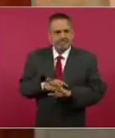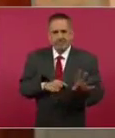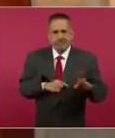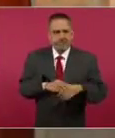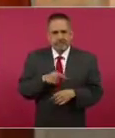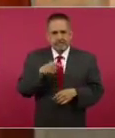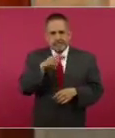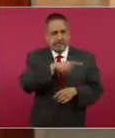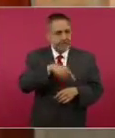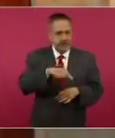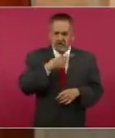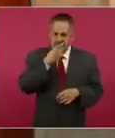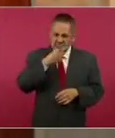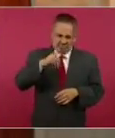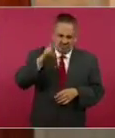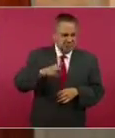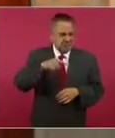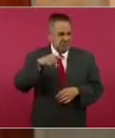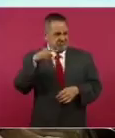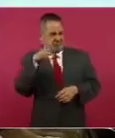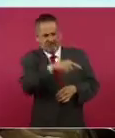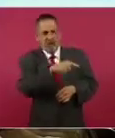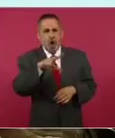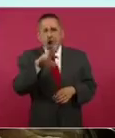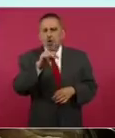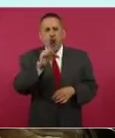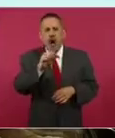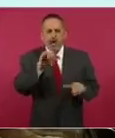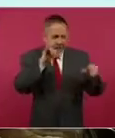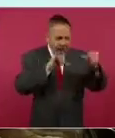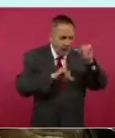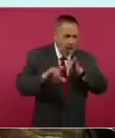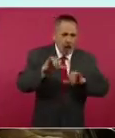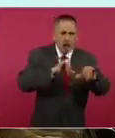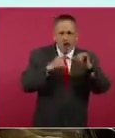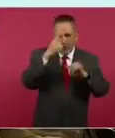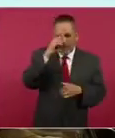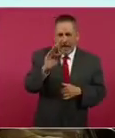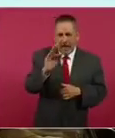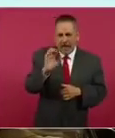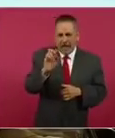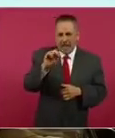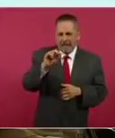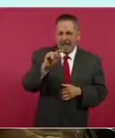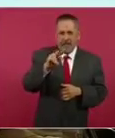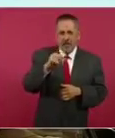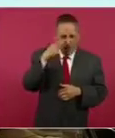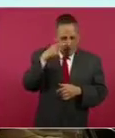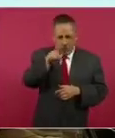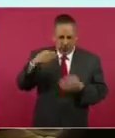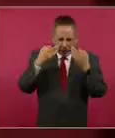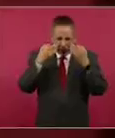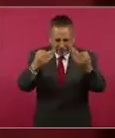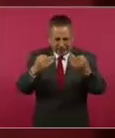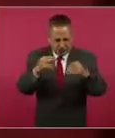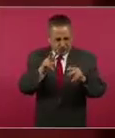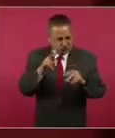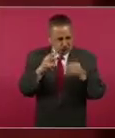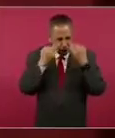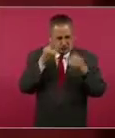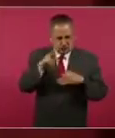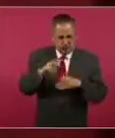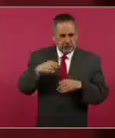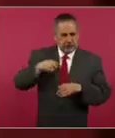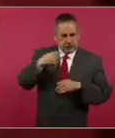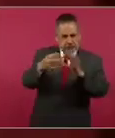rotundamente decimos que no es un laboratorio de producción de fentanilo, pero ustedes van a tener la palabra, ustedes van,